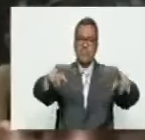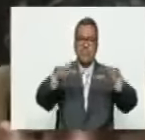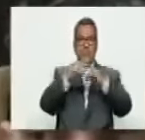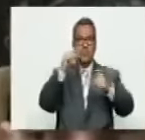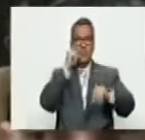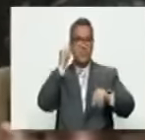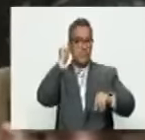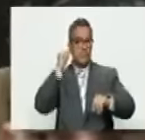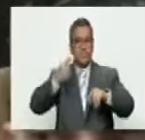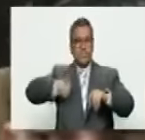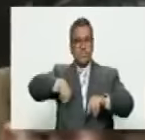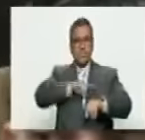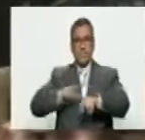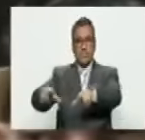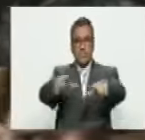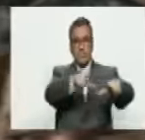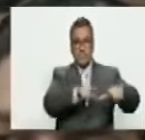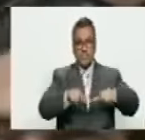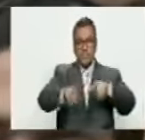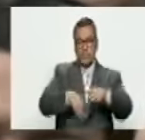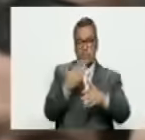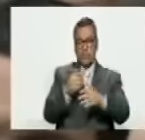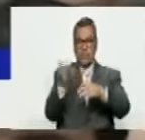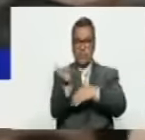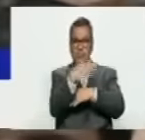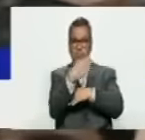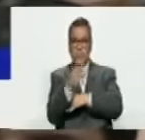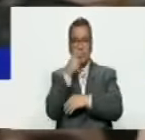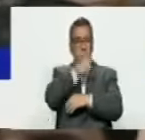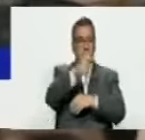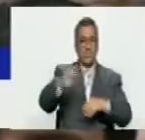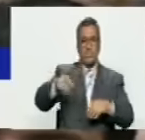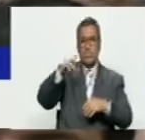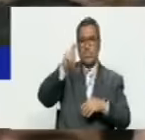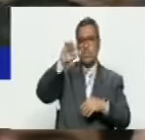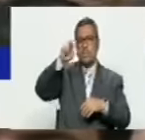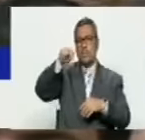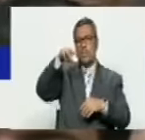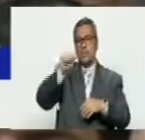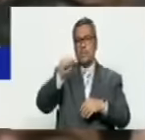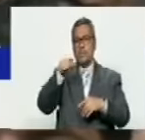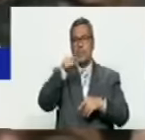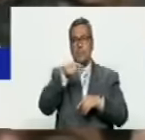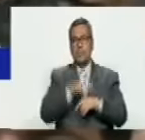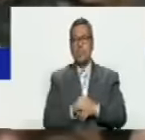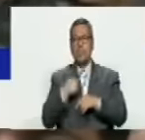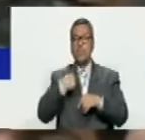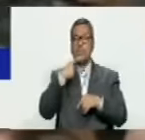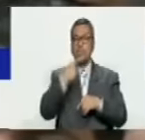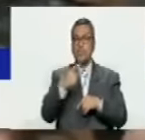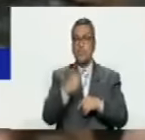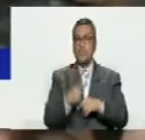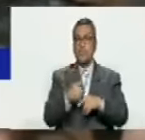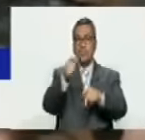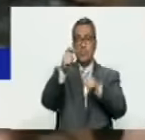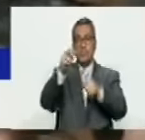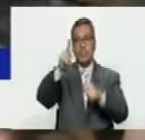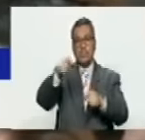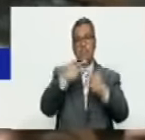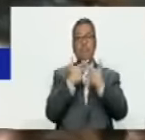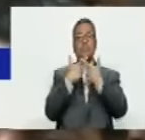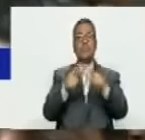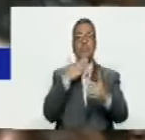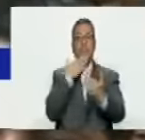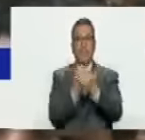todos en nuestro territorio y levantar las banderas por el pueblo palestino pero sobre todo decirnos palestina libre